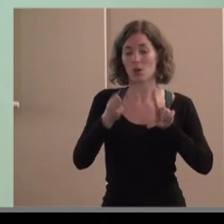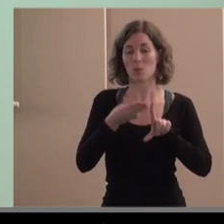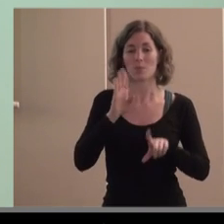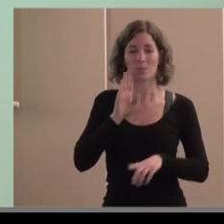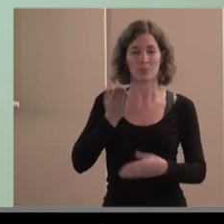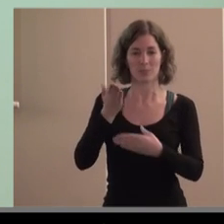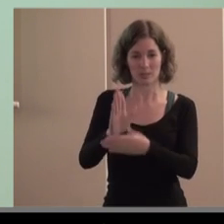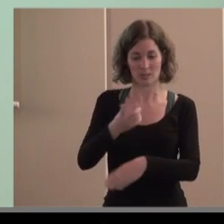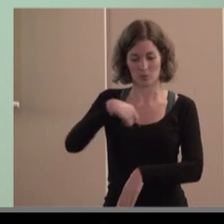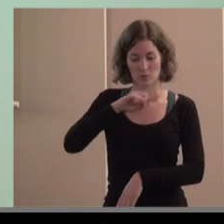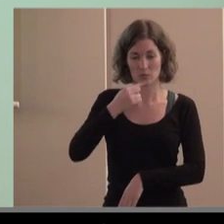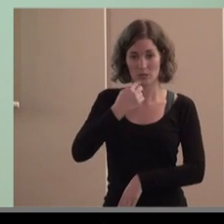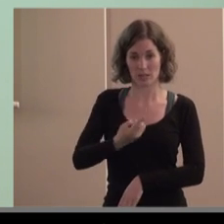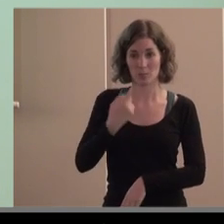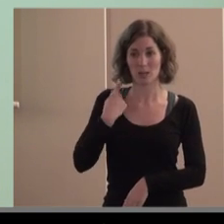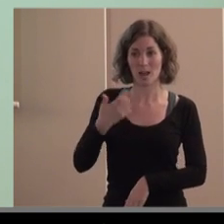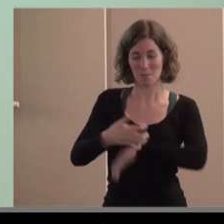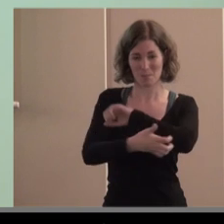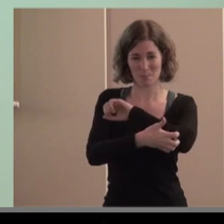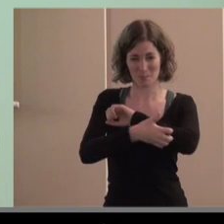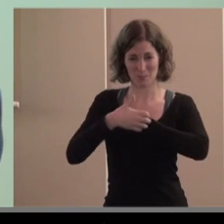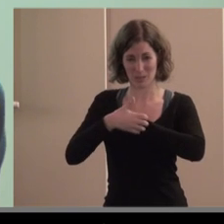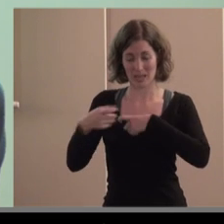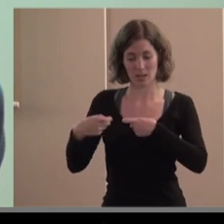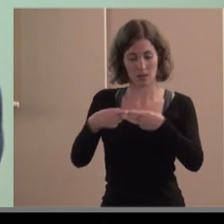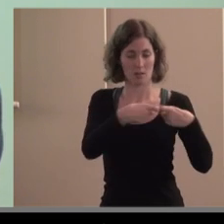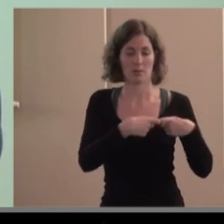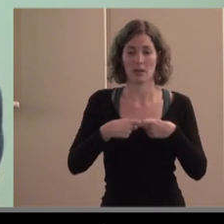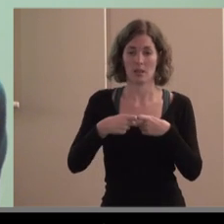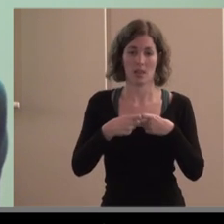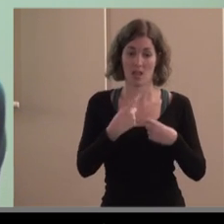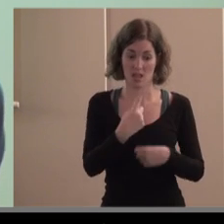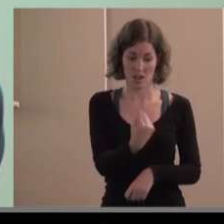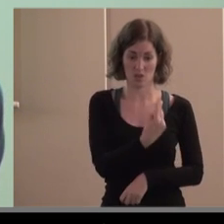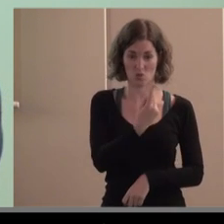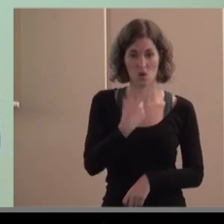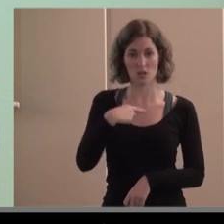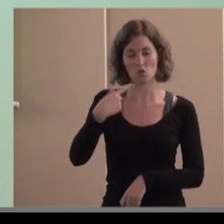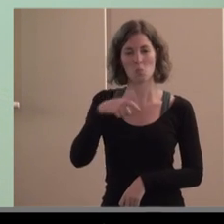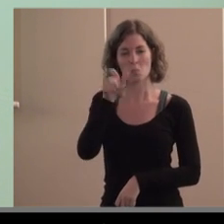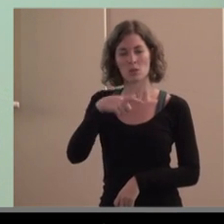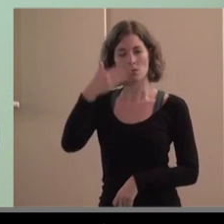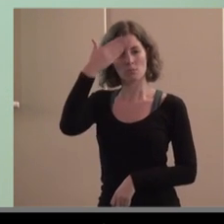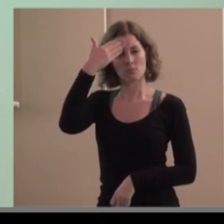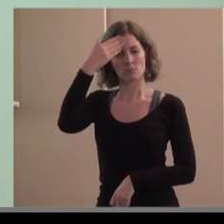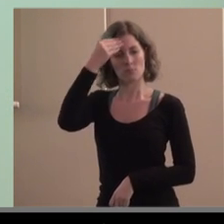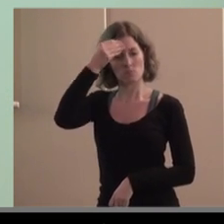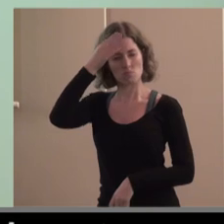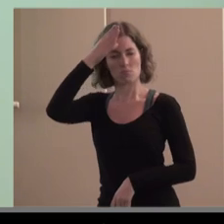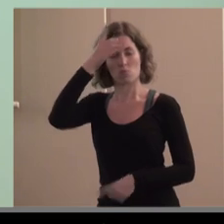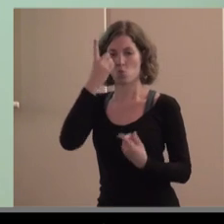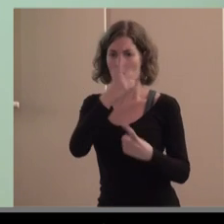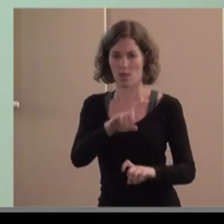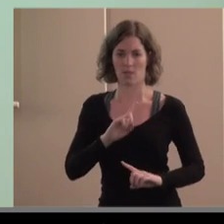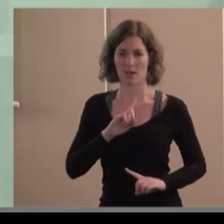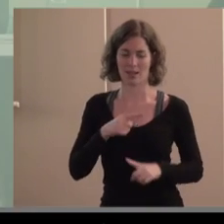cooperar la que la miseria y la pobreza se cooperativiza sola y no necesita de grandes mentes lo que necesita de grandes mentes y de grandes